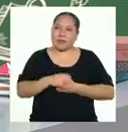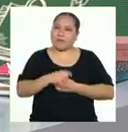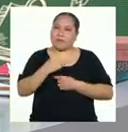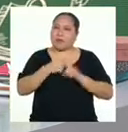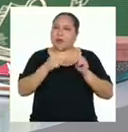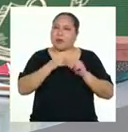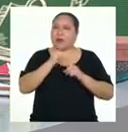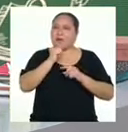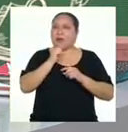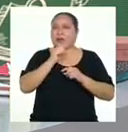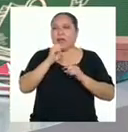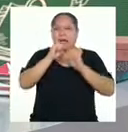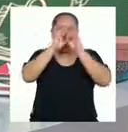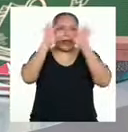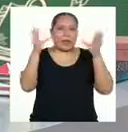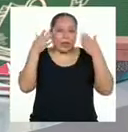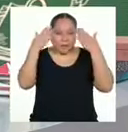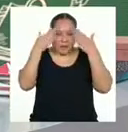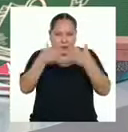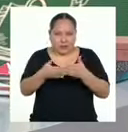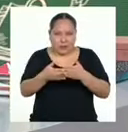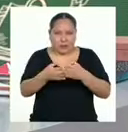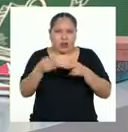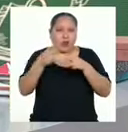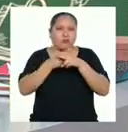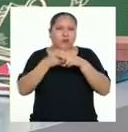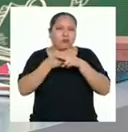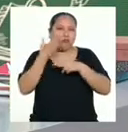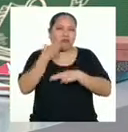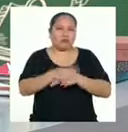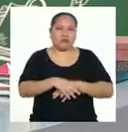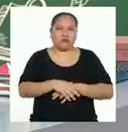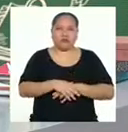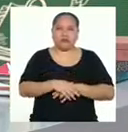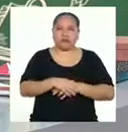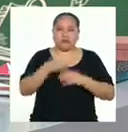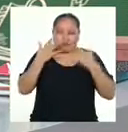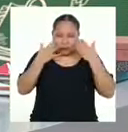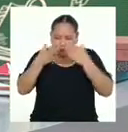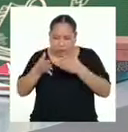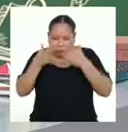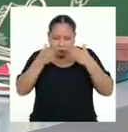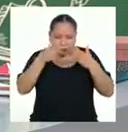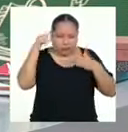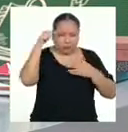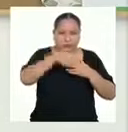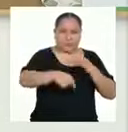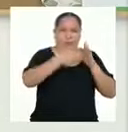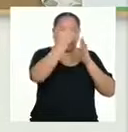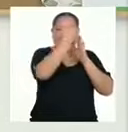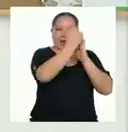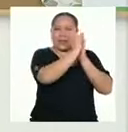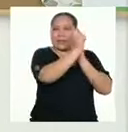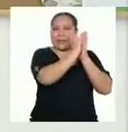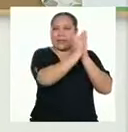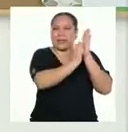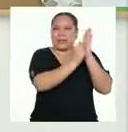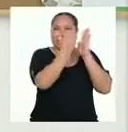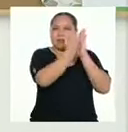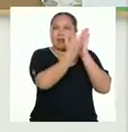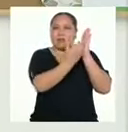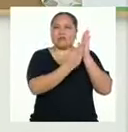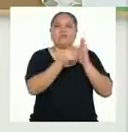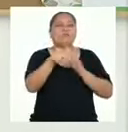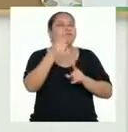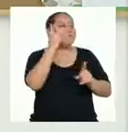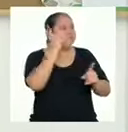otros como la claridad, precisión y brevedad. Más específicos de este texto instructivo. Tienes toda la